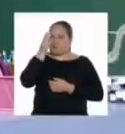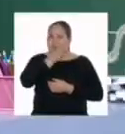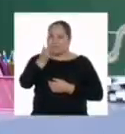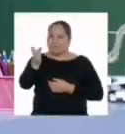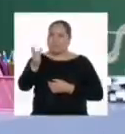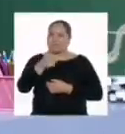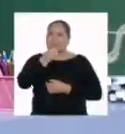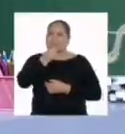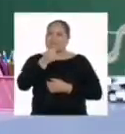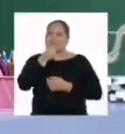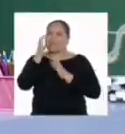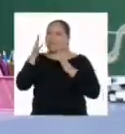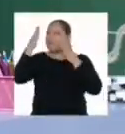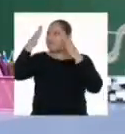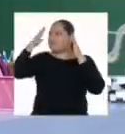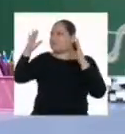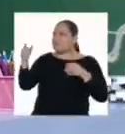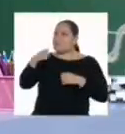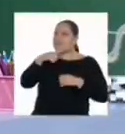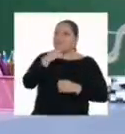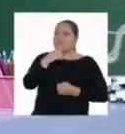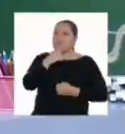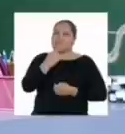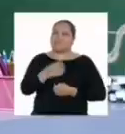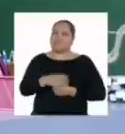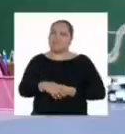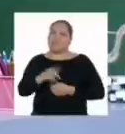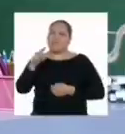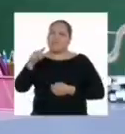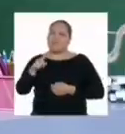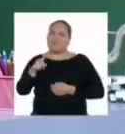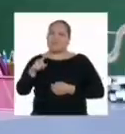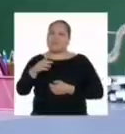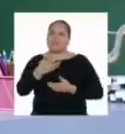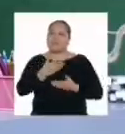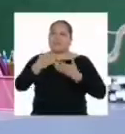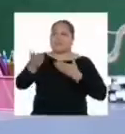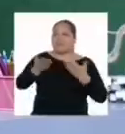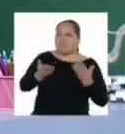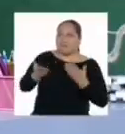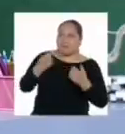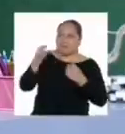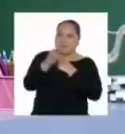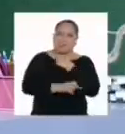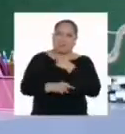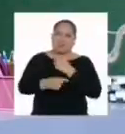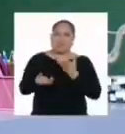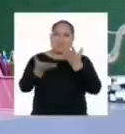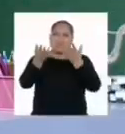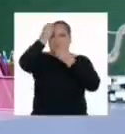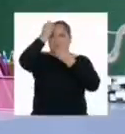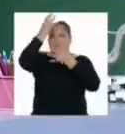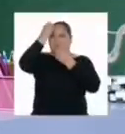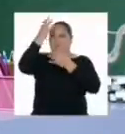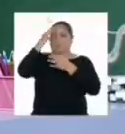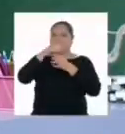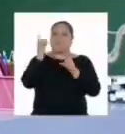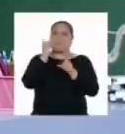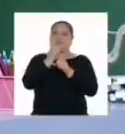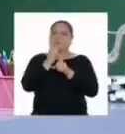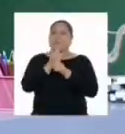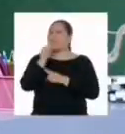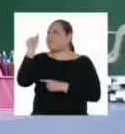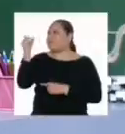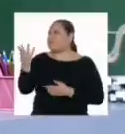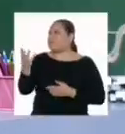periodismo? Aún no lo sé. Me gusta mucho esa vocación de servir al país informando correctamente, como lo